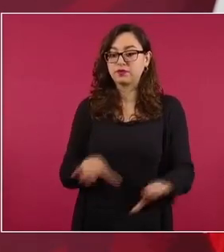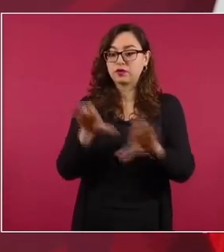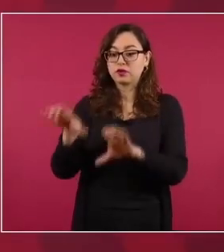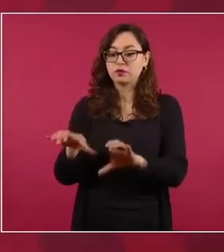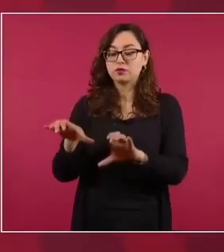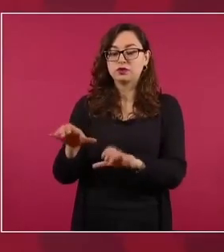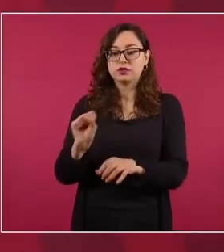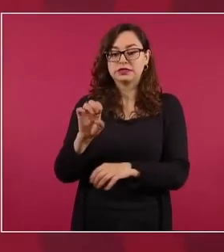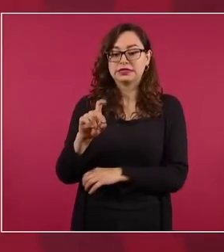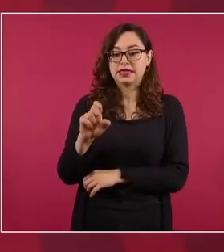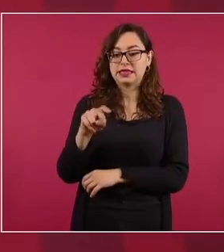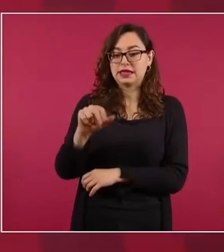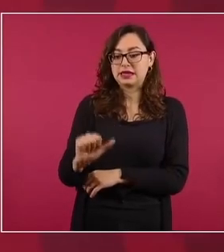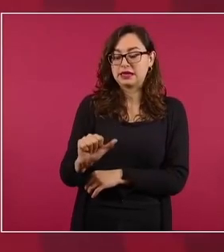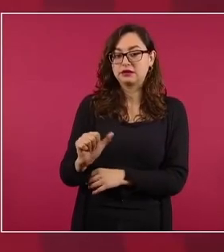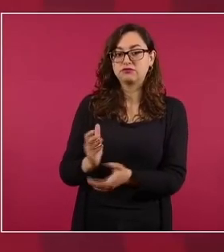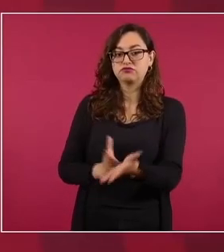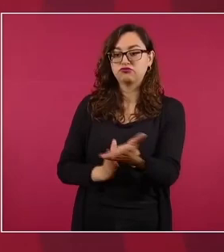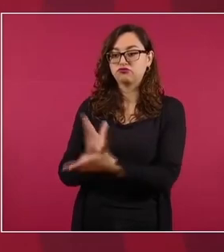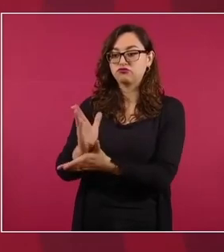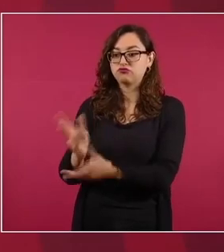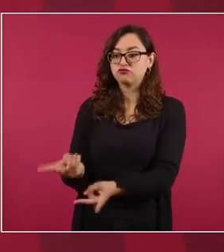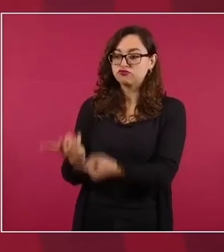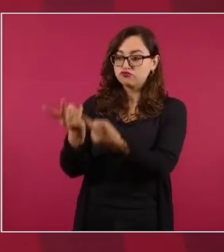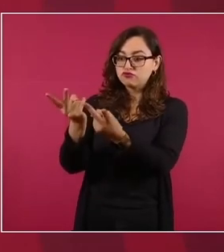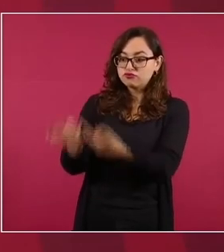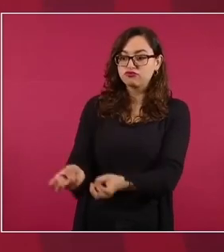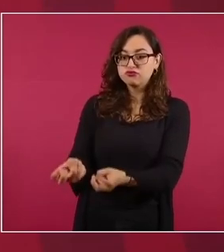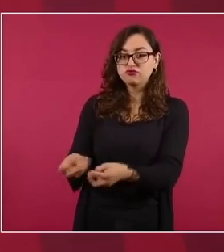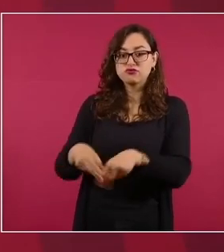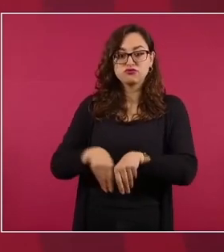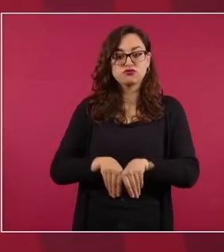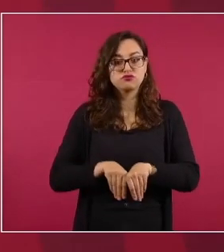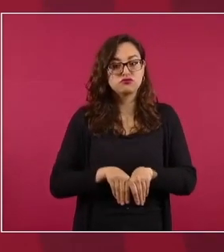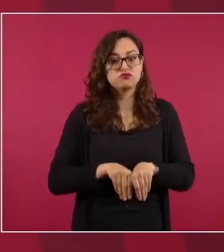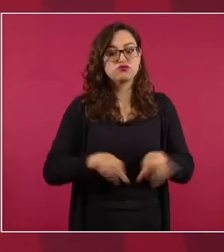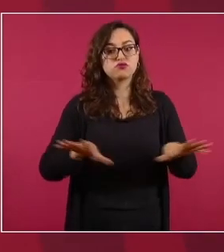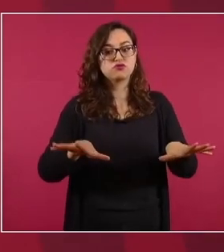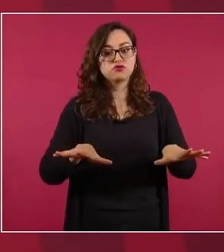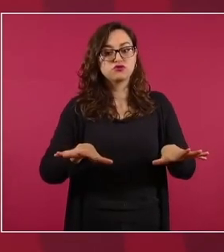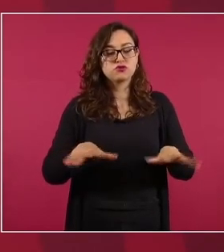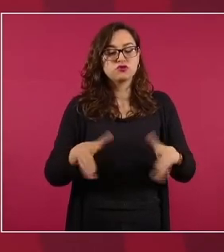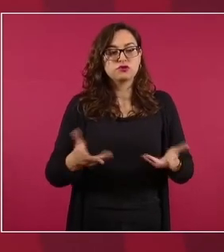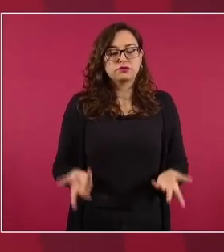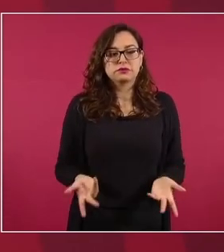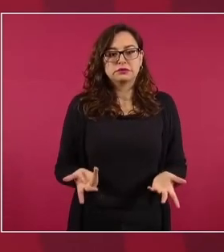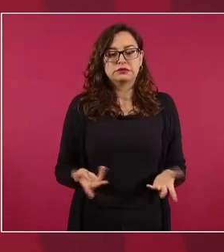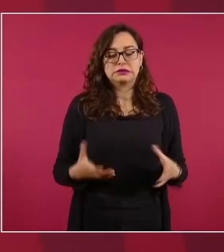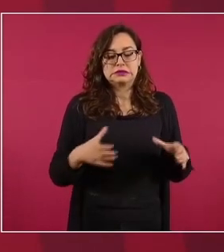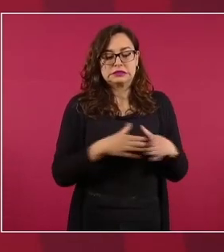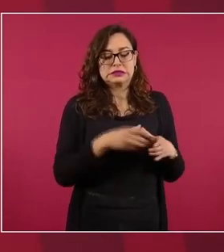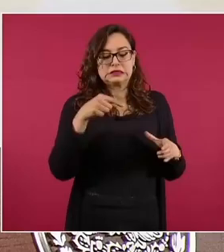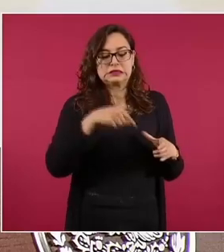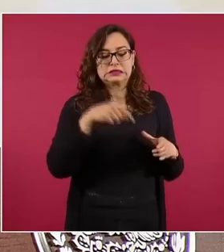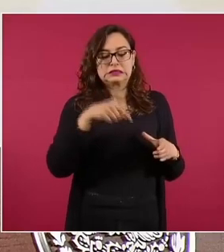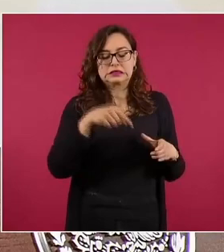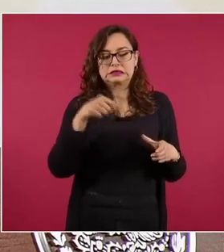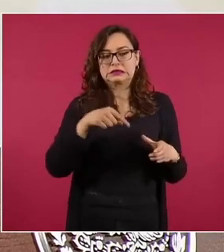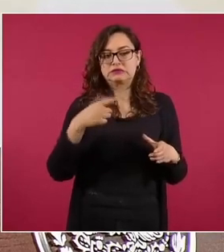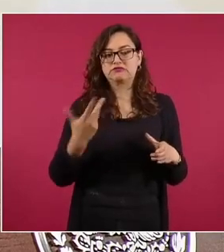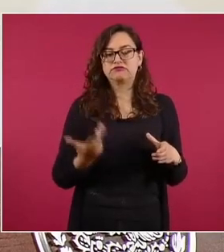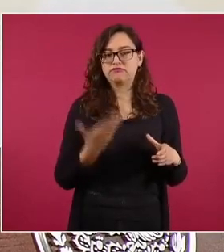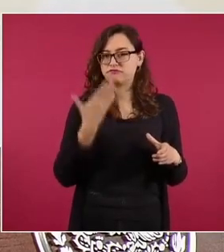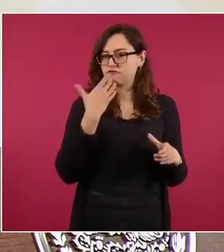la información debe ser una agencia o